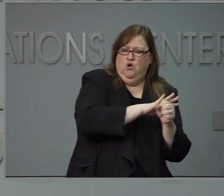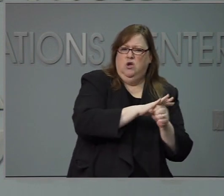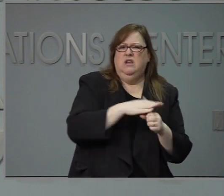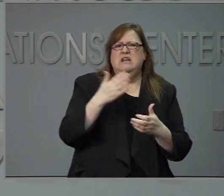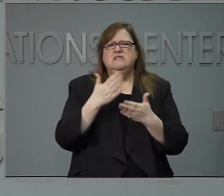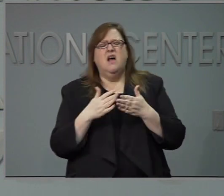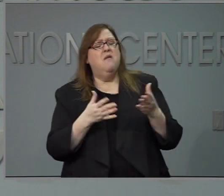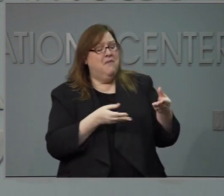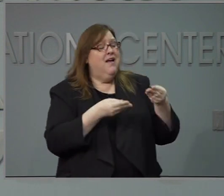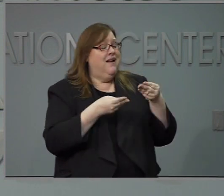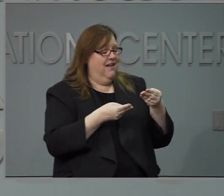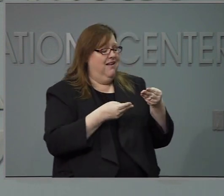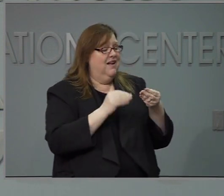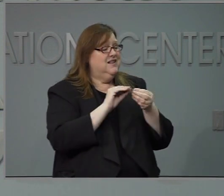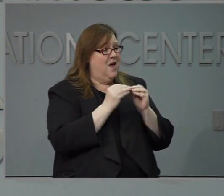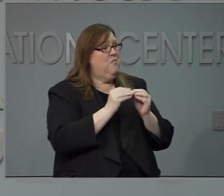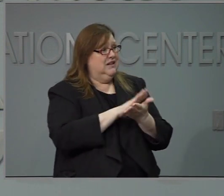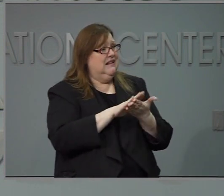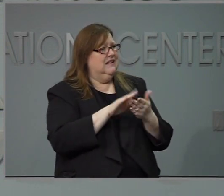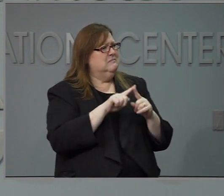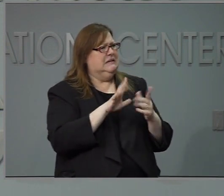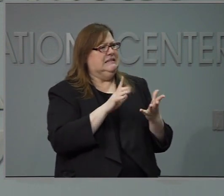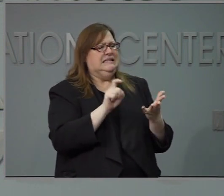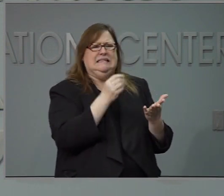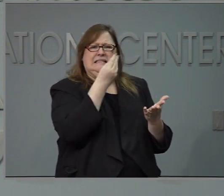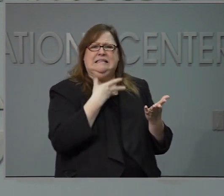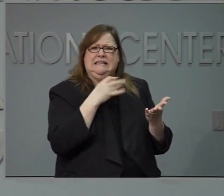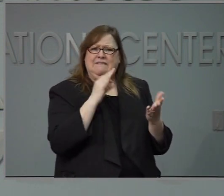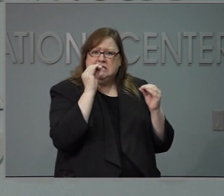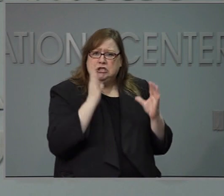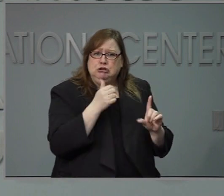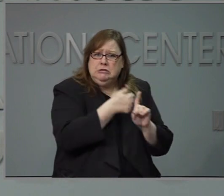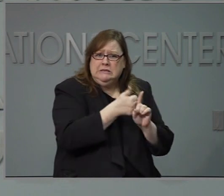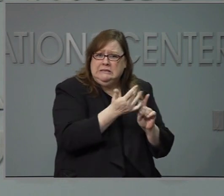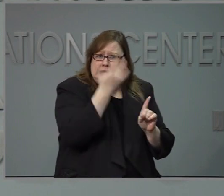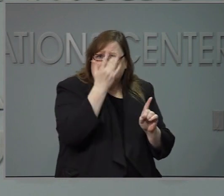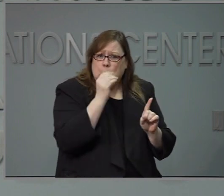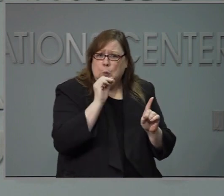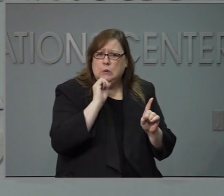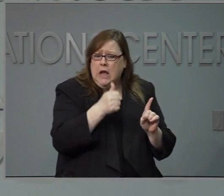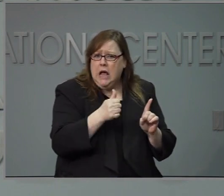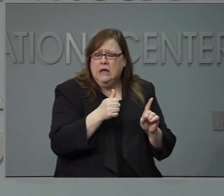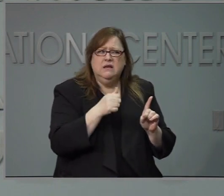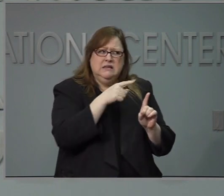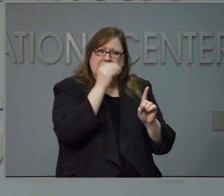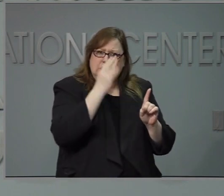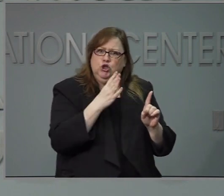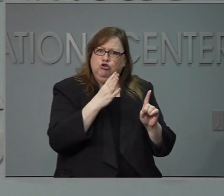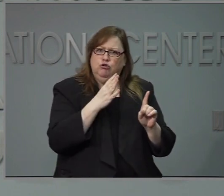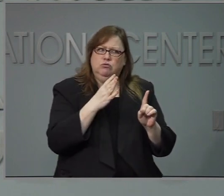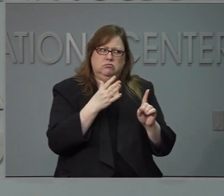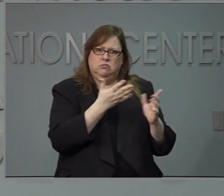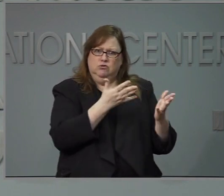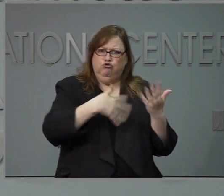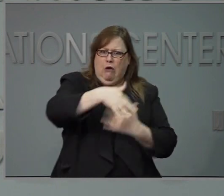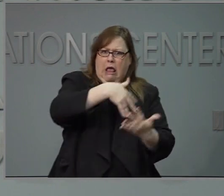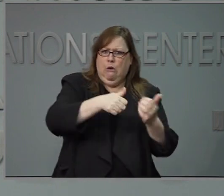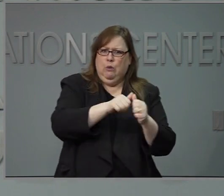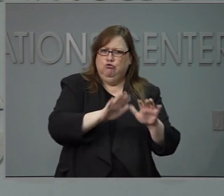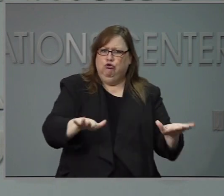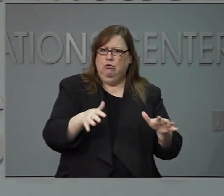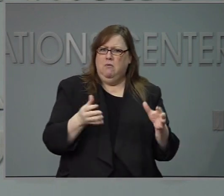positivo y para saber si tienen más exposición y contacto. Usted cree que los distritos